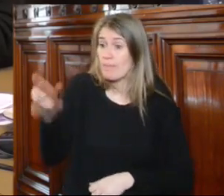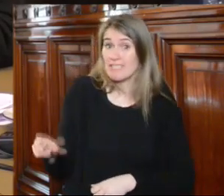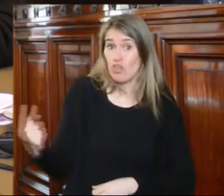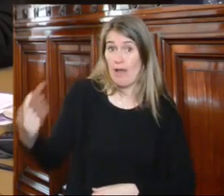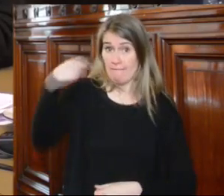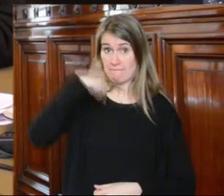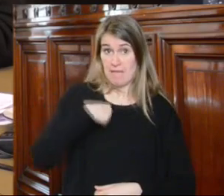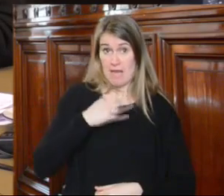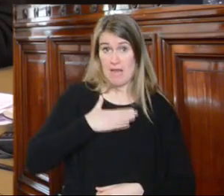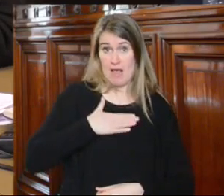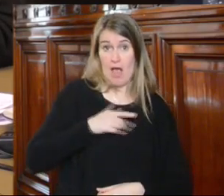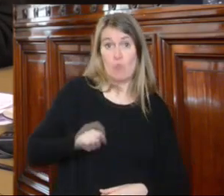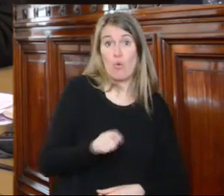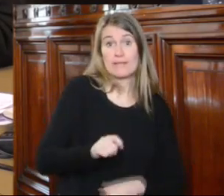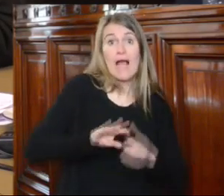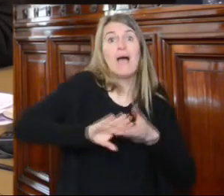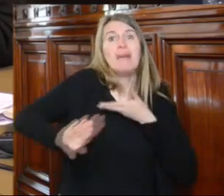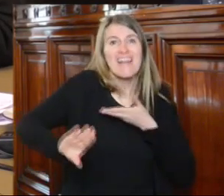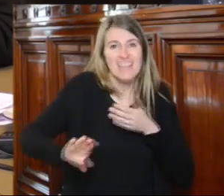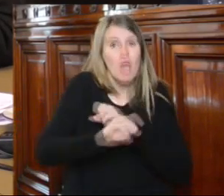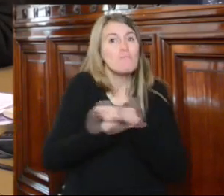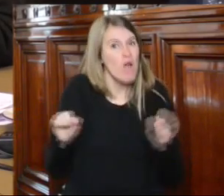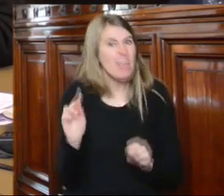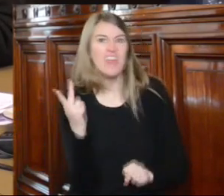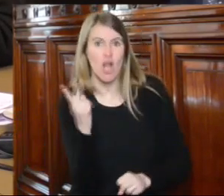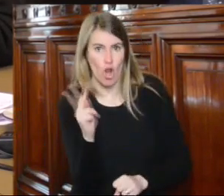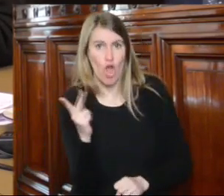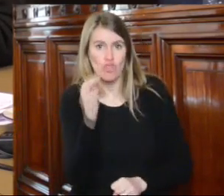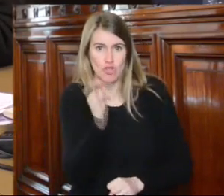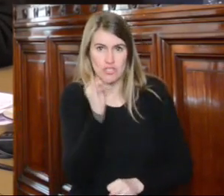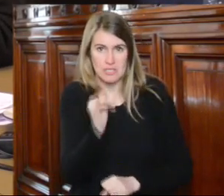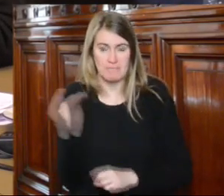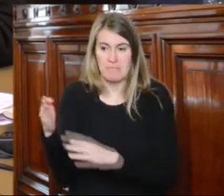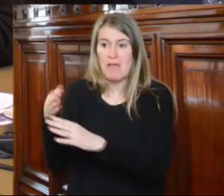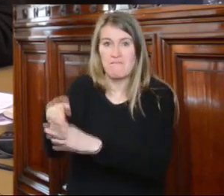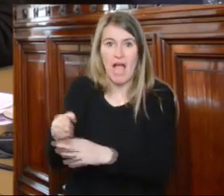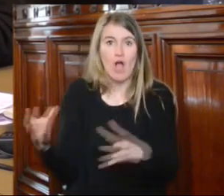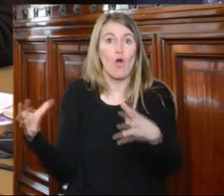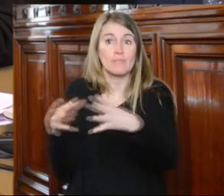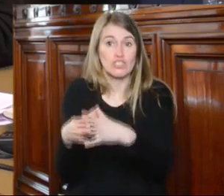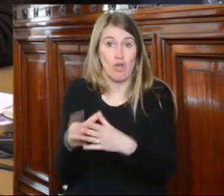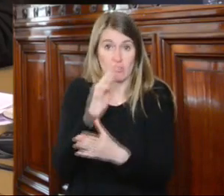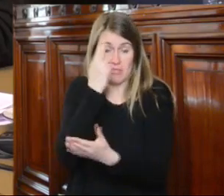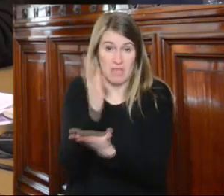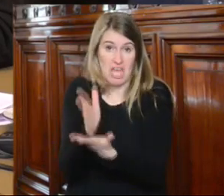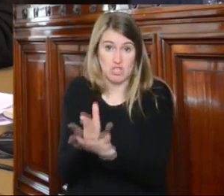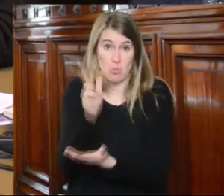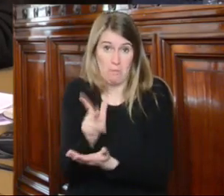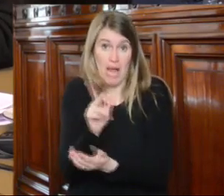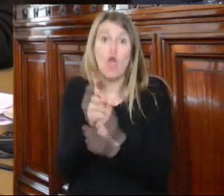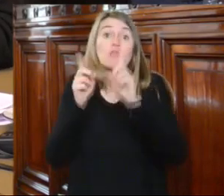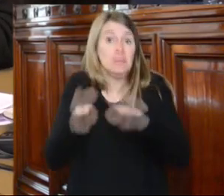jurisdiccionales porque eso hace al acceso a la justicia y hace al derecho humano fundamental de la tutela